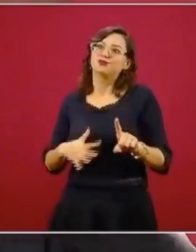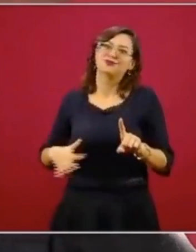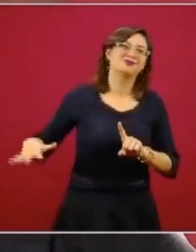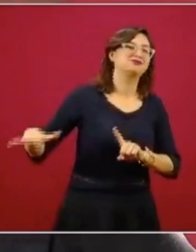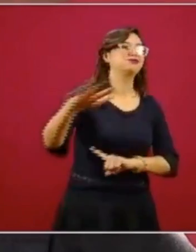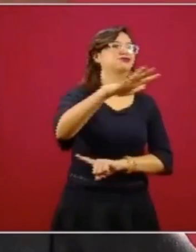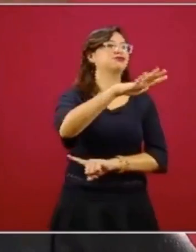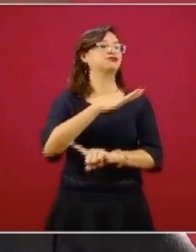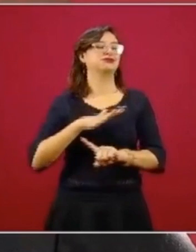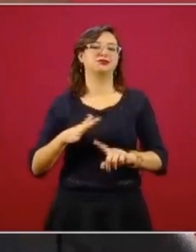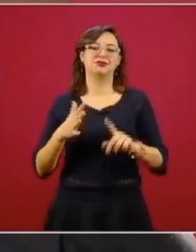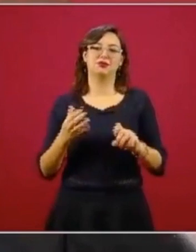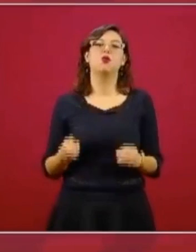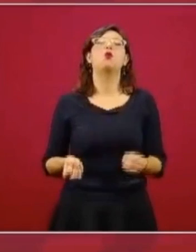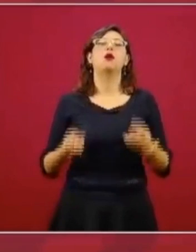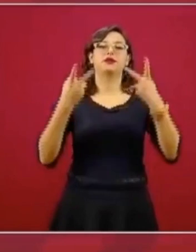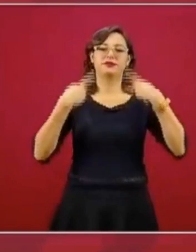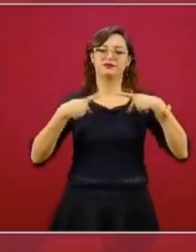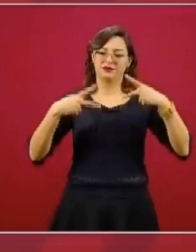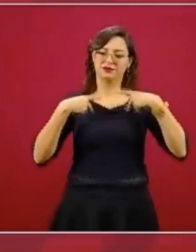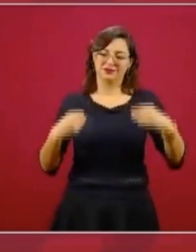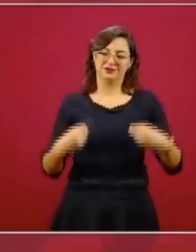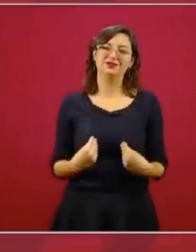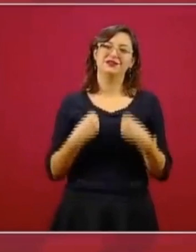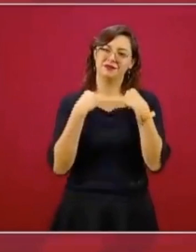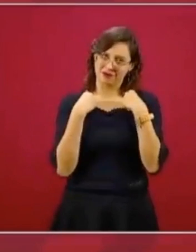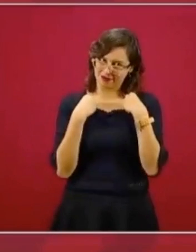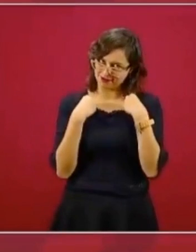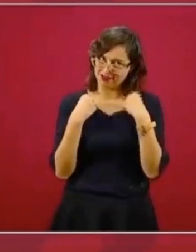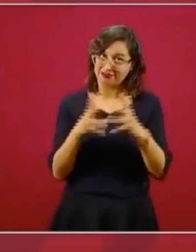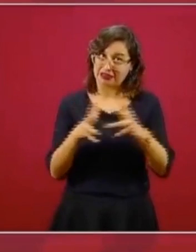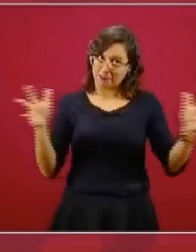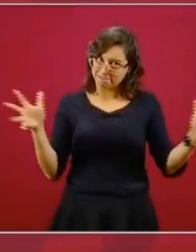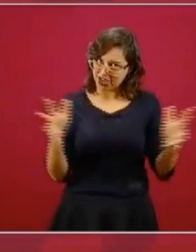uno de los países de América Latina.